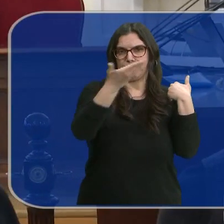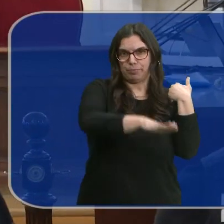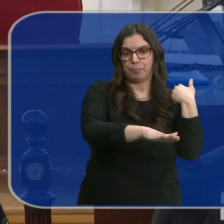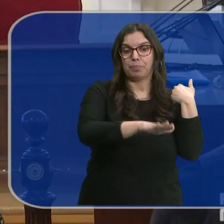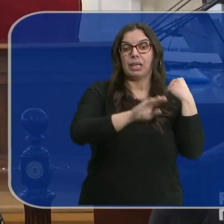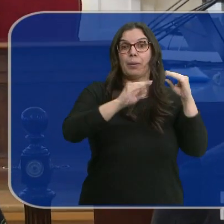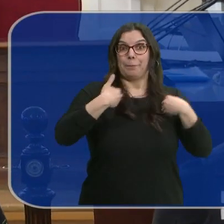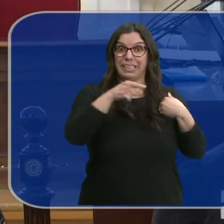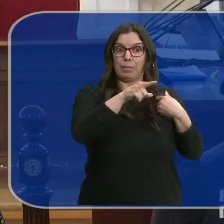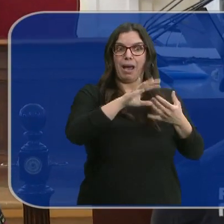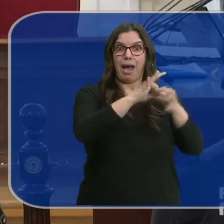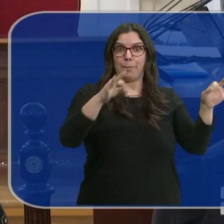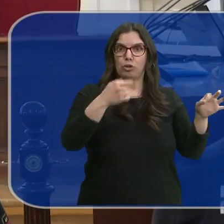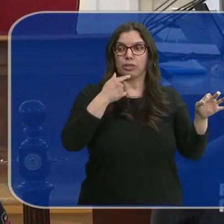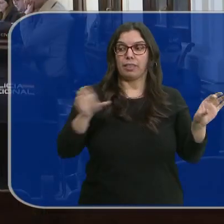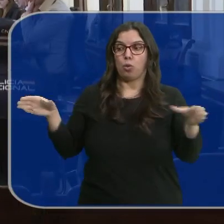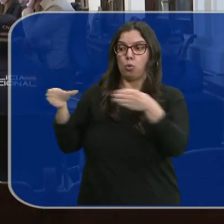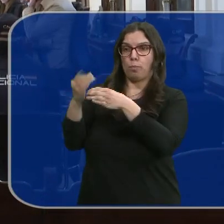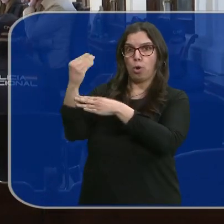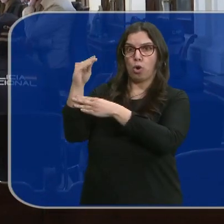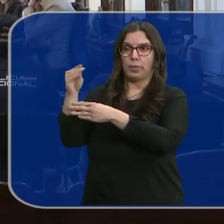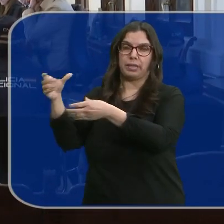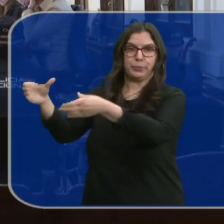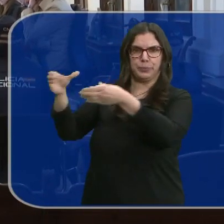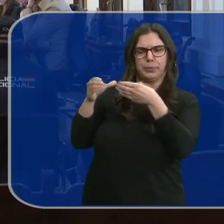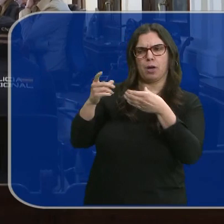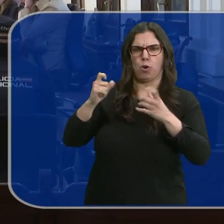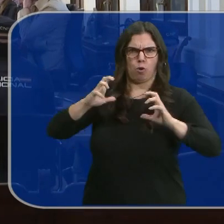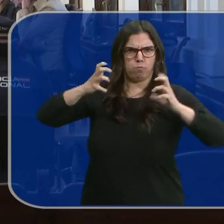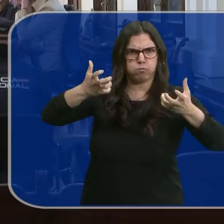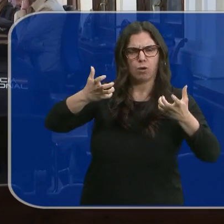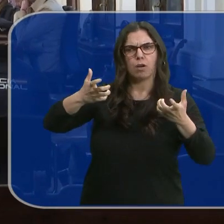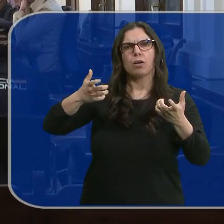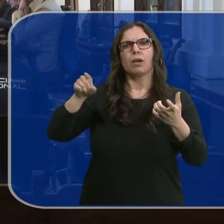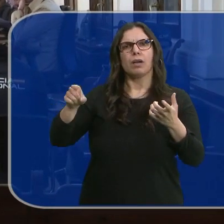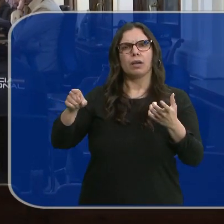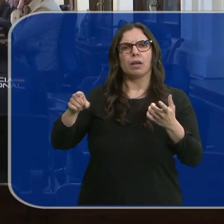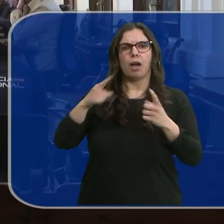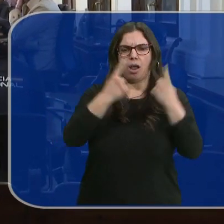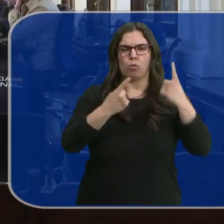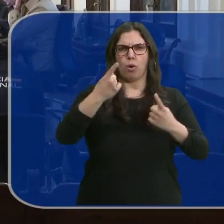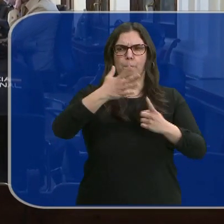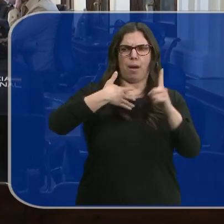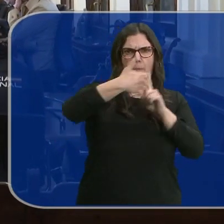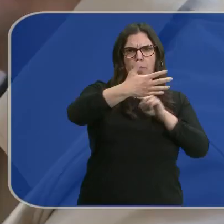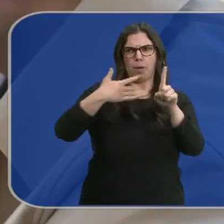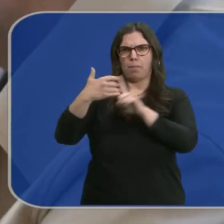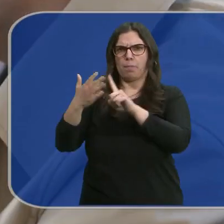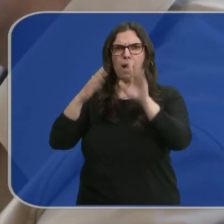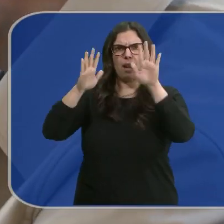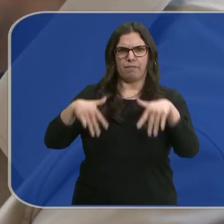víctima aseguran que se les acercó un grupo de jóvenes en actitud agresiva que golpearon a algunos y que